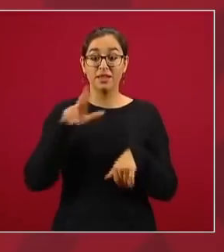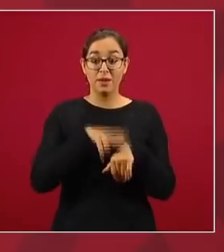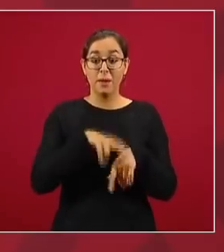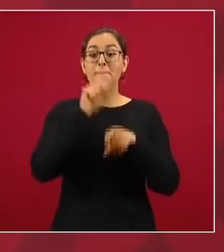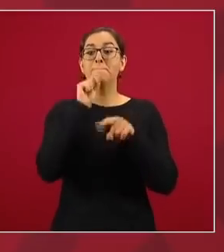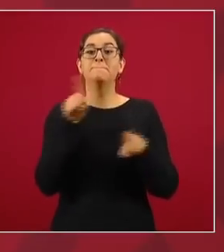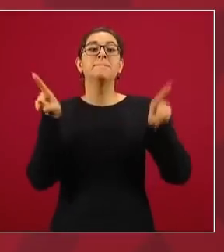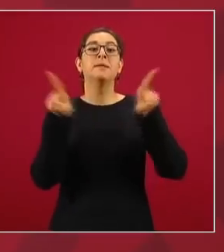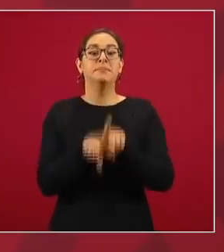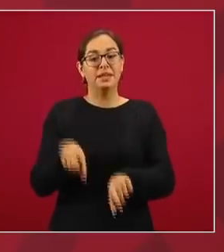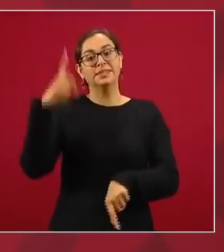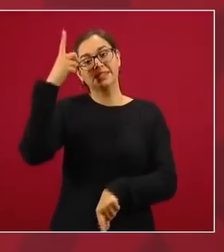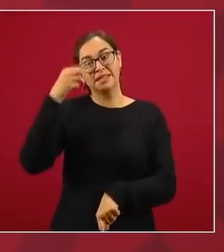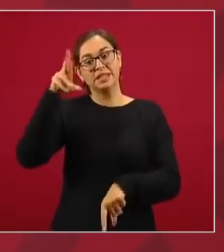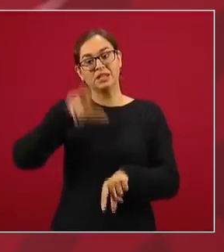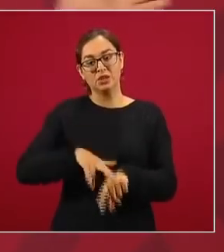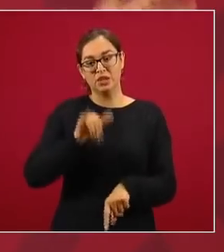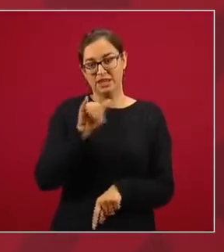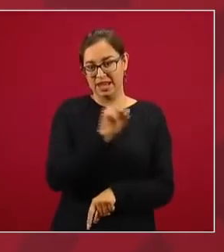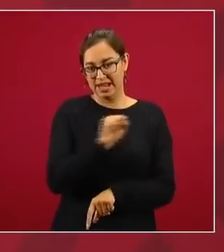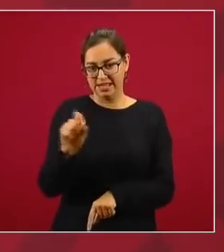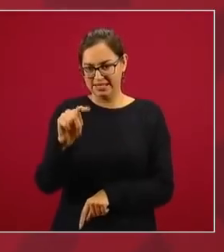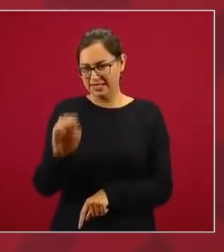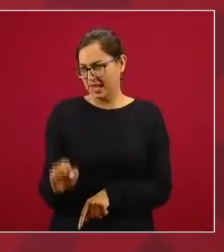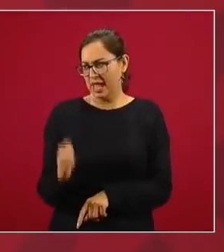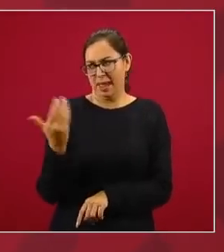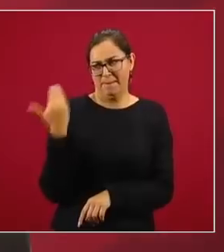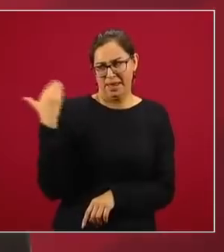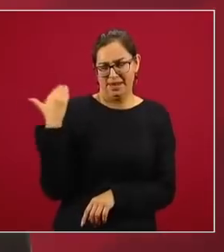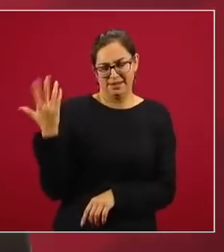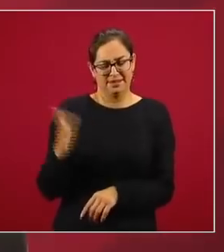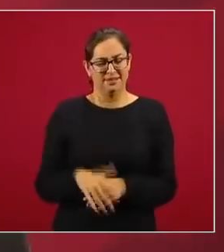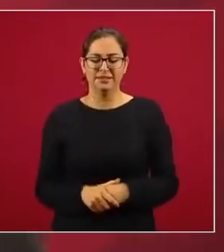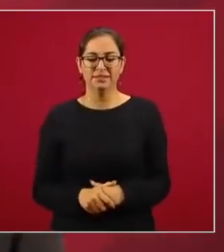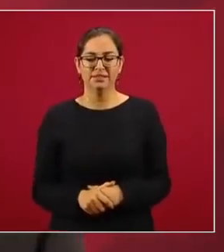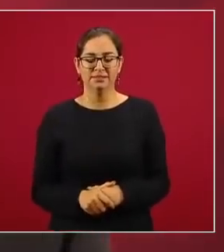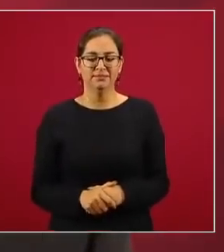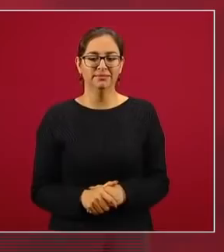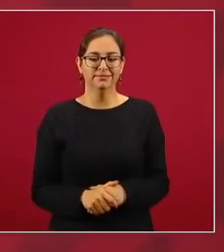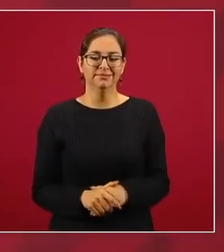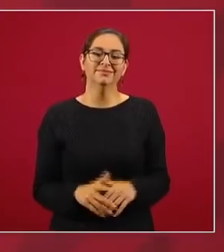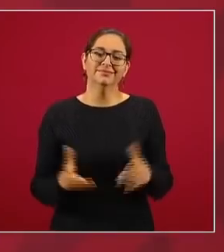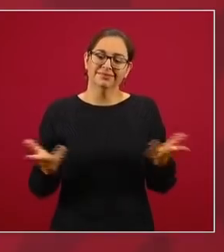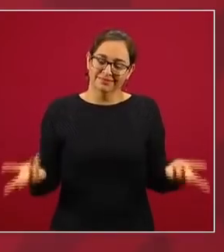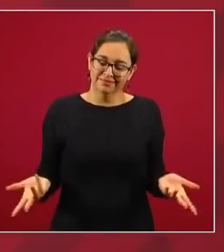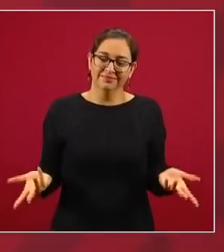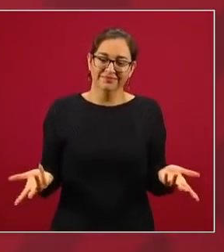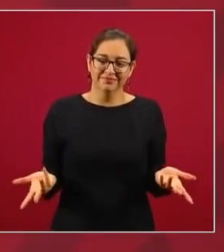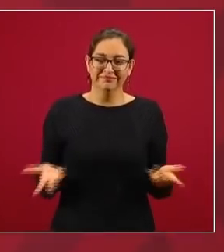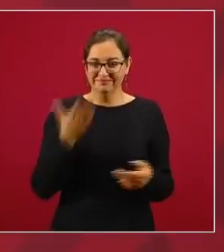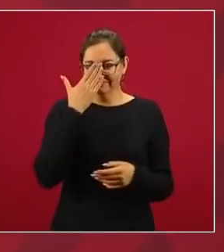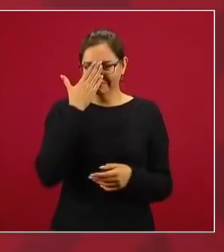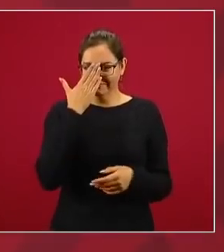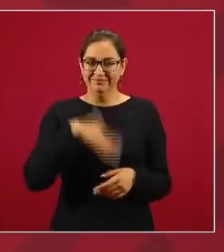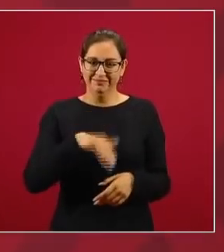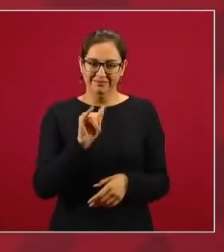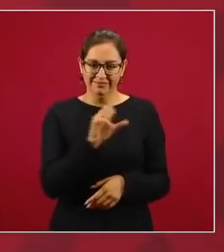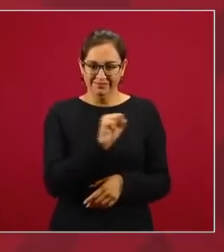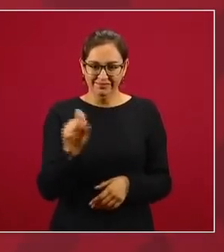hace poco y ya saben ustedes cómo quedó el Issste.